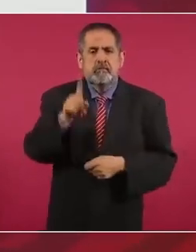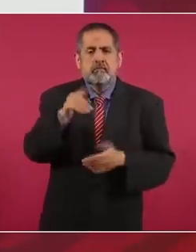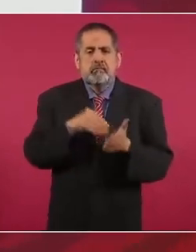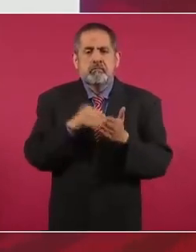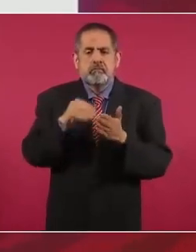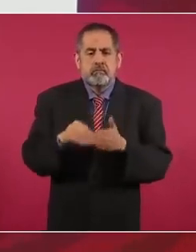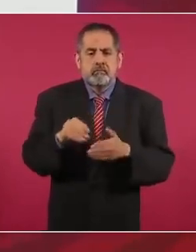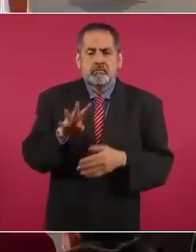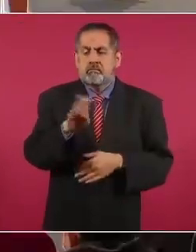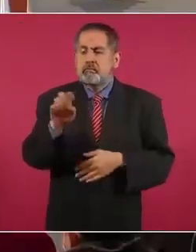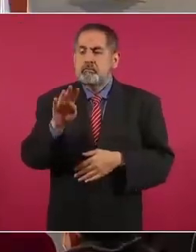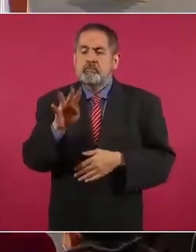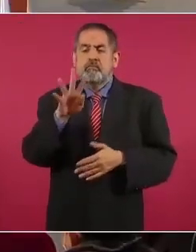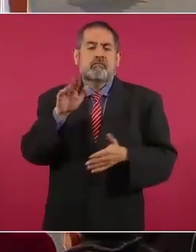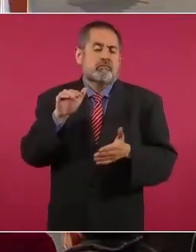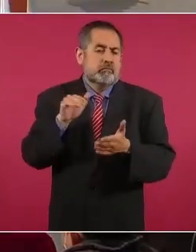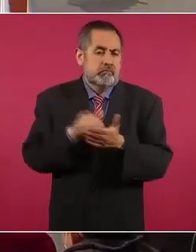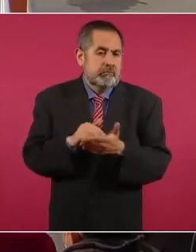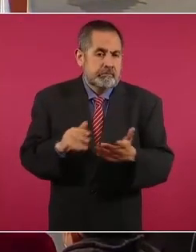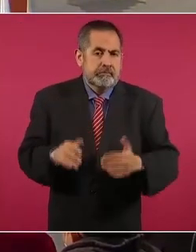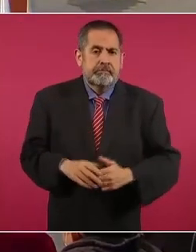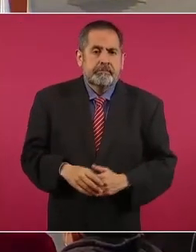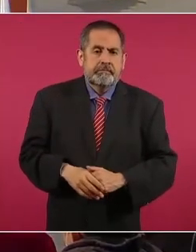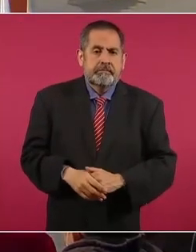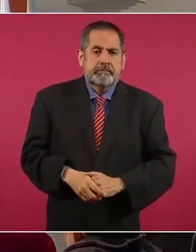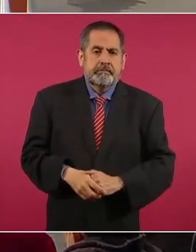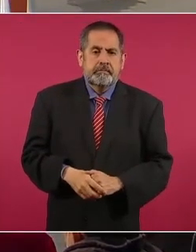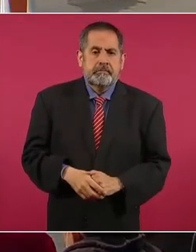494. Síguele.